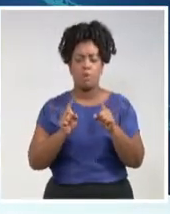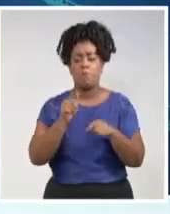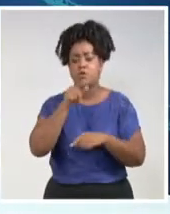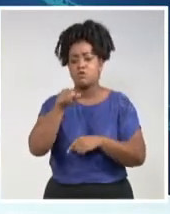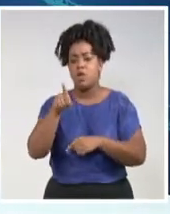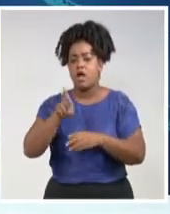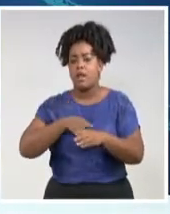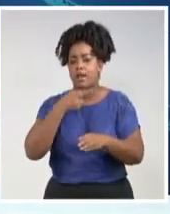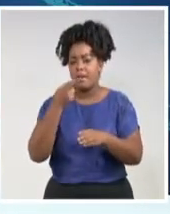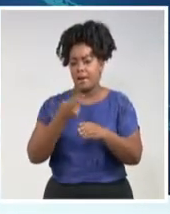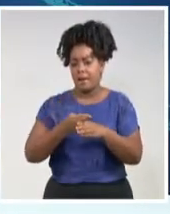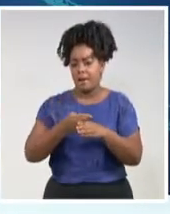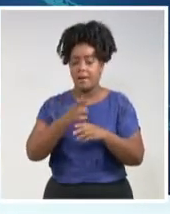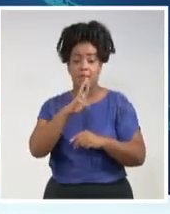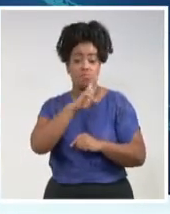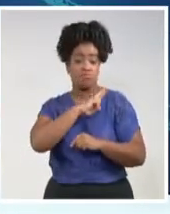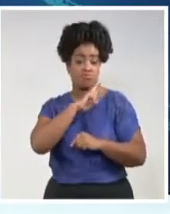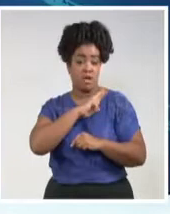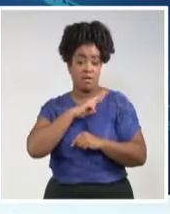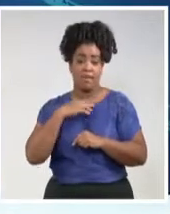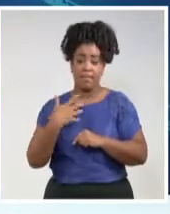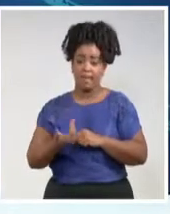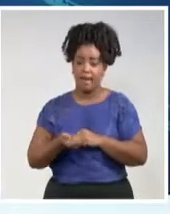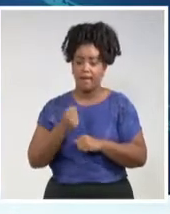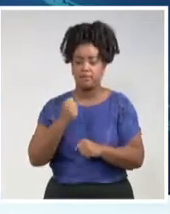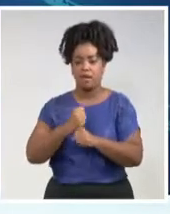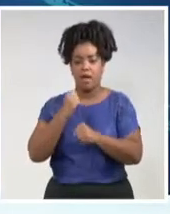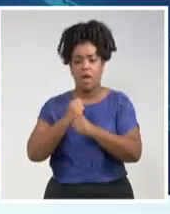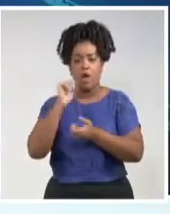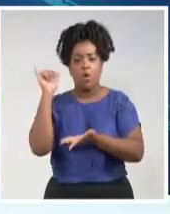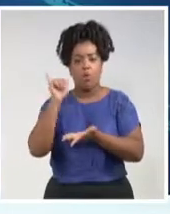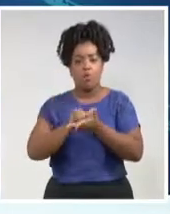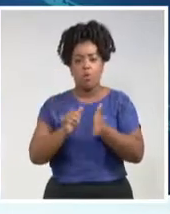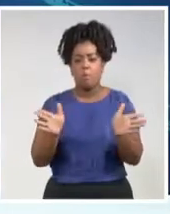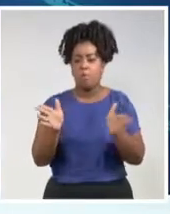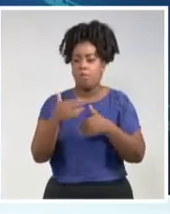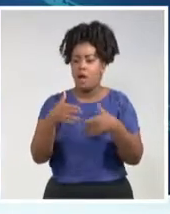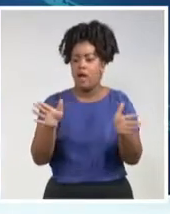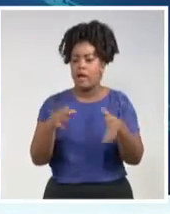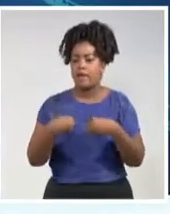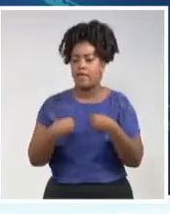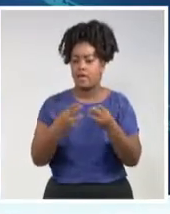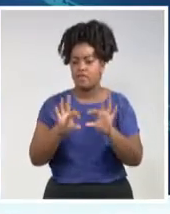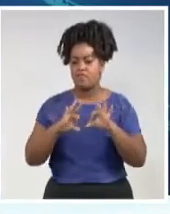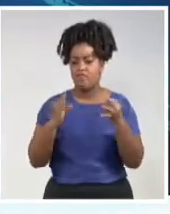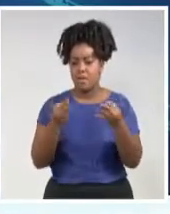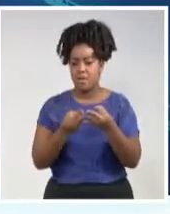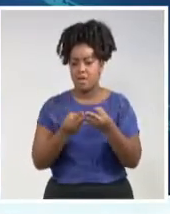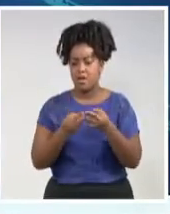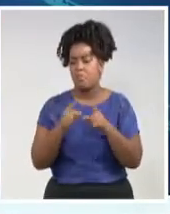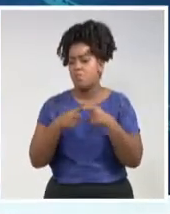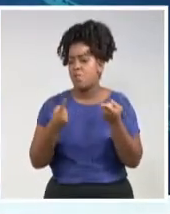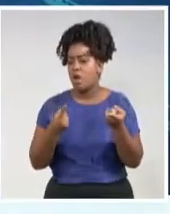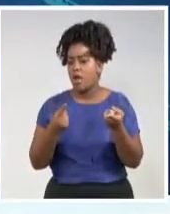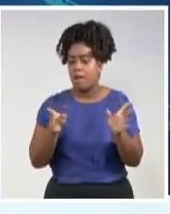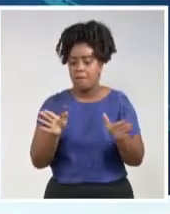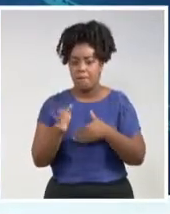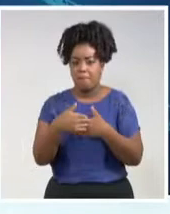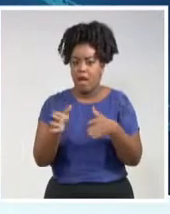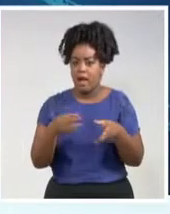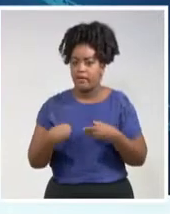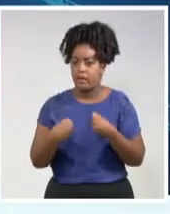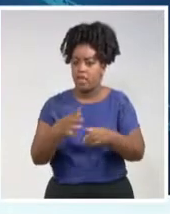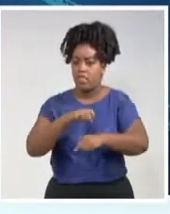paqueterías, en el que analizó la marcha de las entregas que se han demorado más del tiempo establecido. Acompañaron al premier cubano los